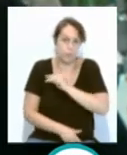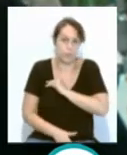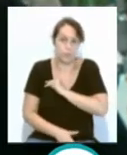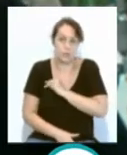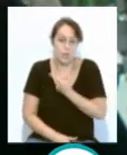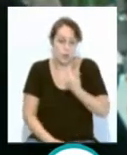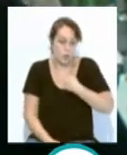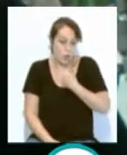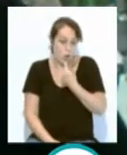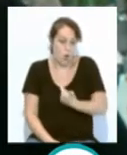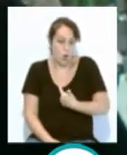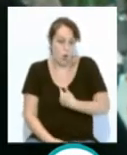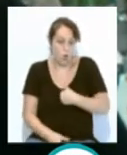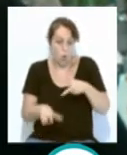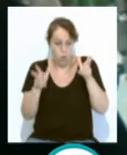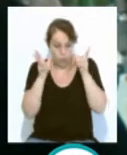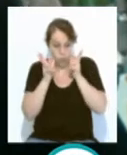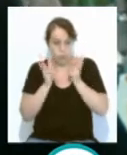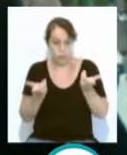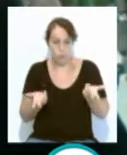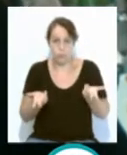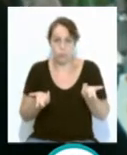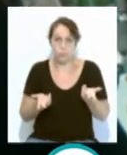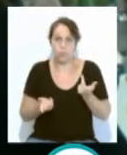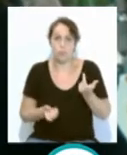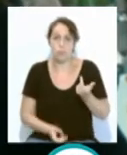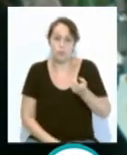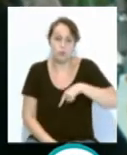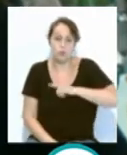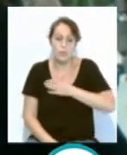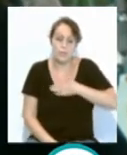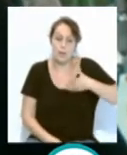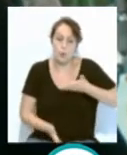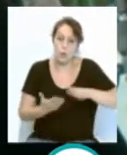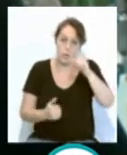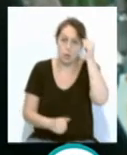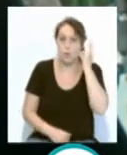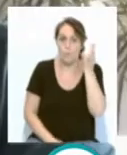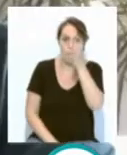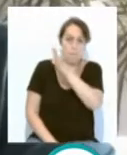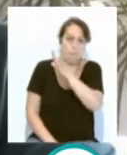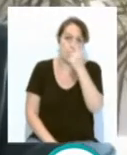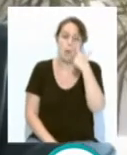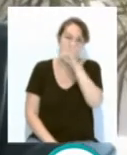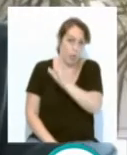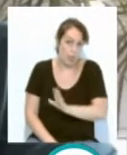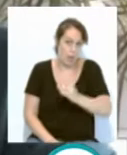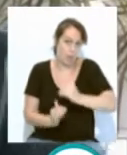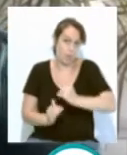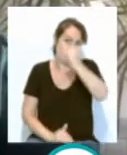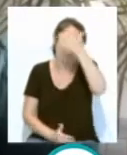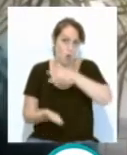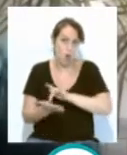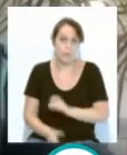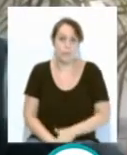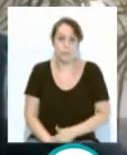como digo, alguien a quien quisiéramos que nuestros hijos e hijas se parecieran de mayores. Yo creo que a su debido tiempo